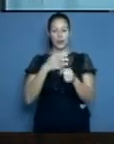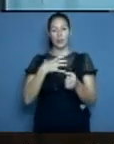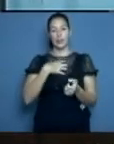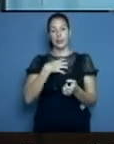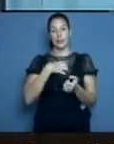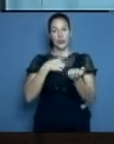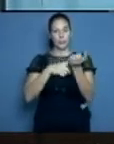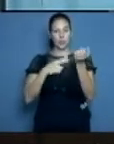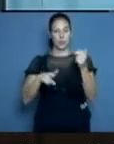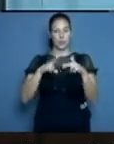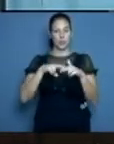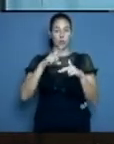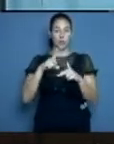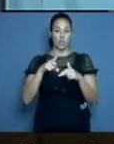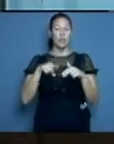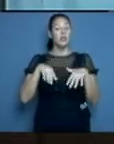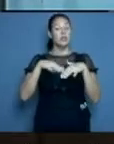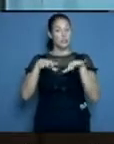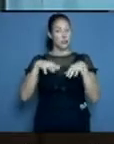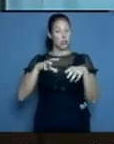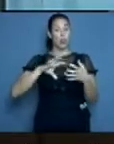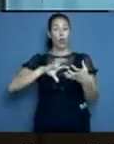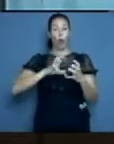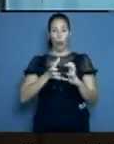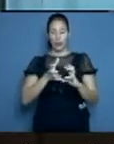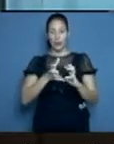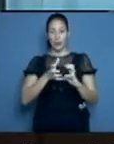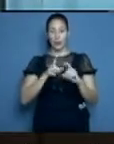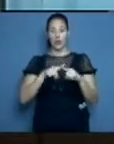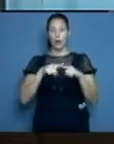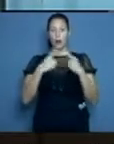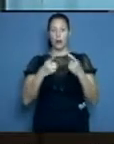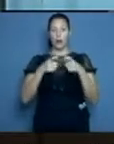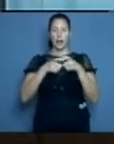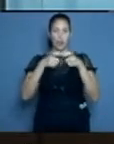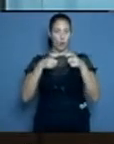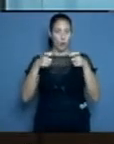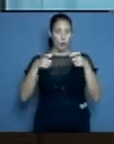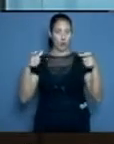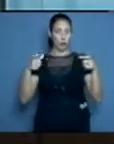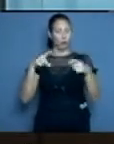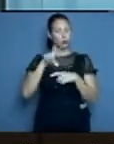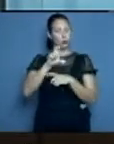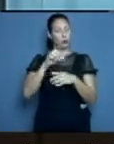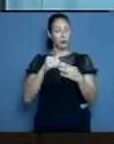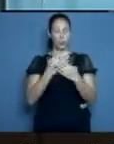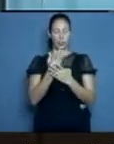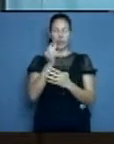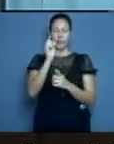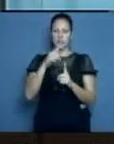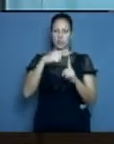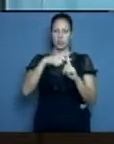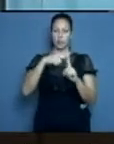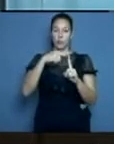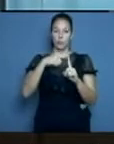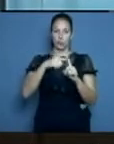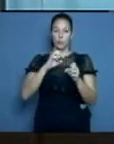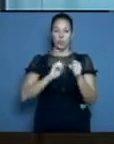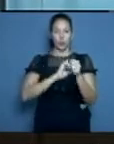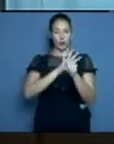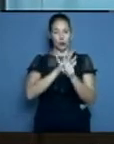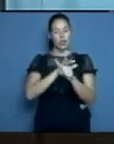de Holguín. Situación que se torna complicada ante el incremento en las últimas jornadas de casos positivos a la pandemia y también,